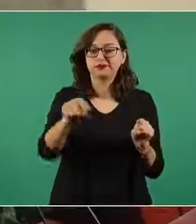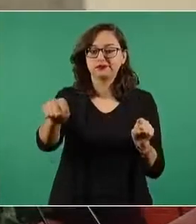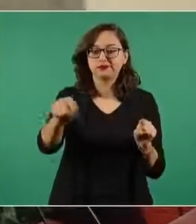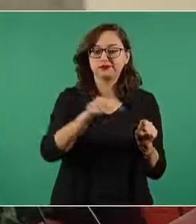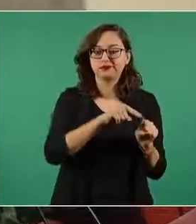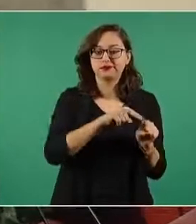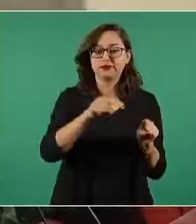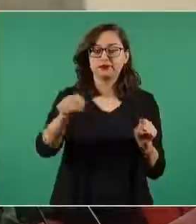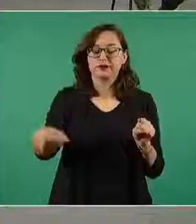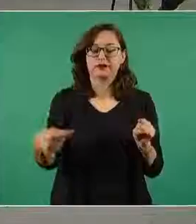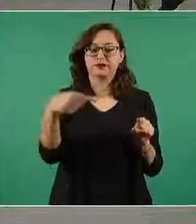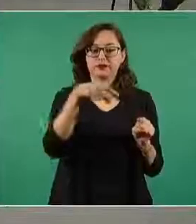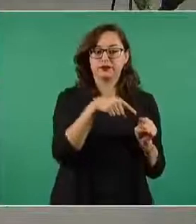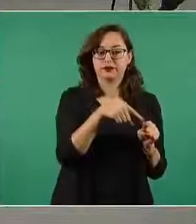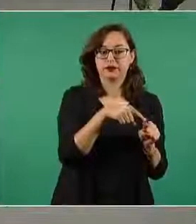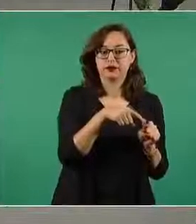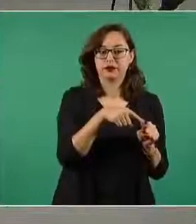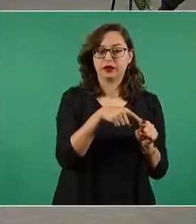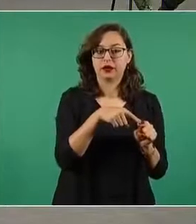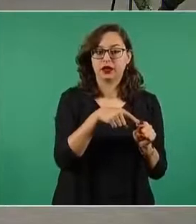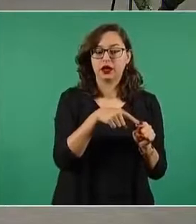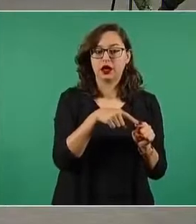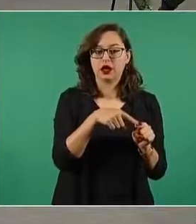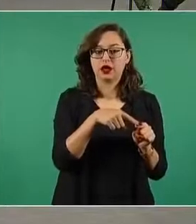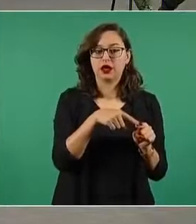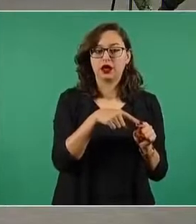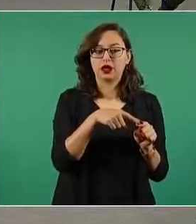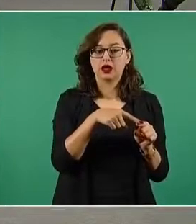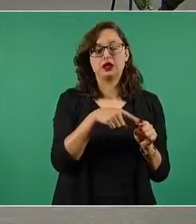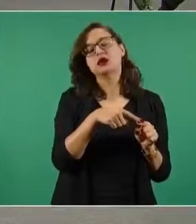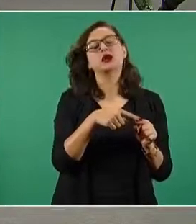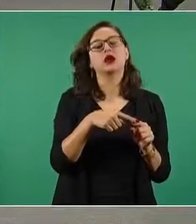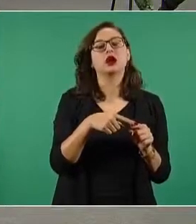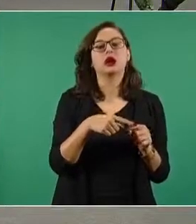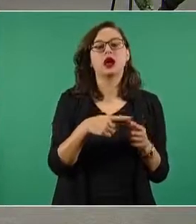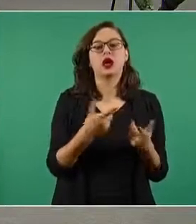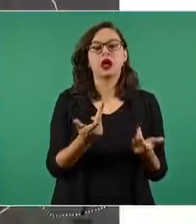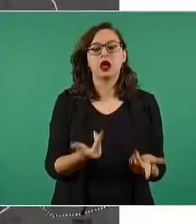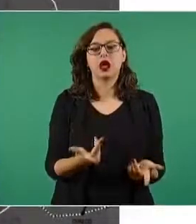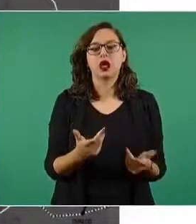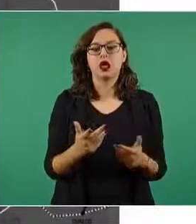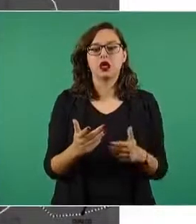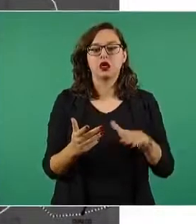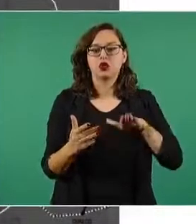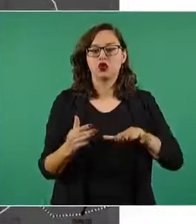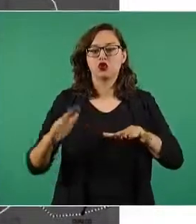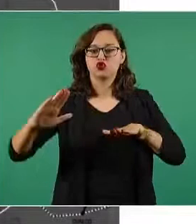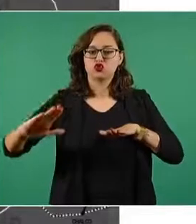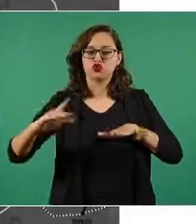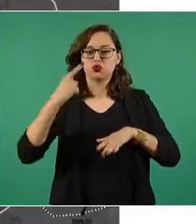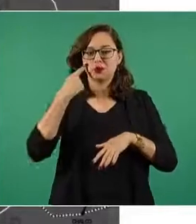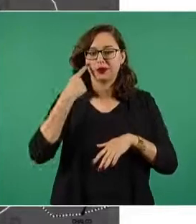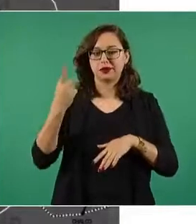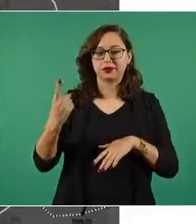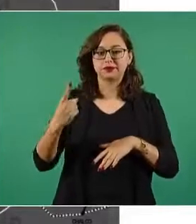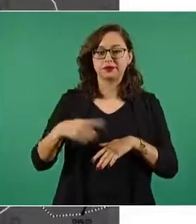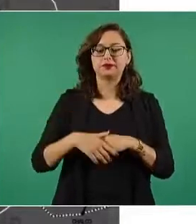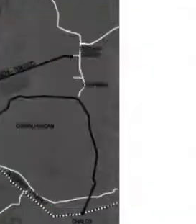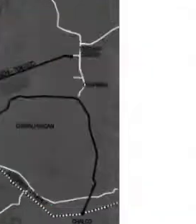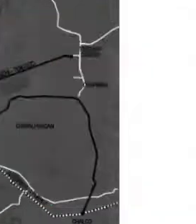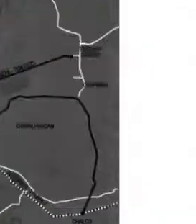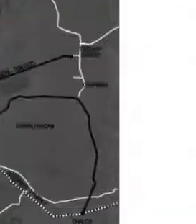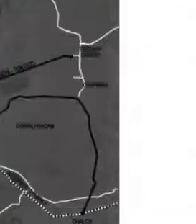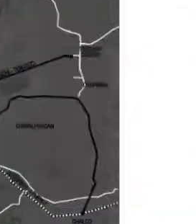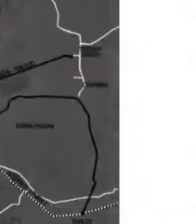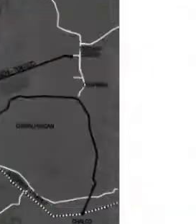que nace en la confluencia de la conexión del circuito extranjero mexiquense ahí por el caracol con la